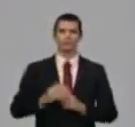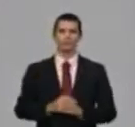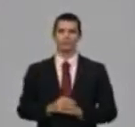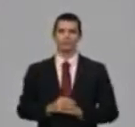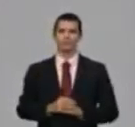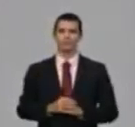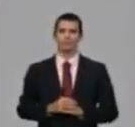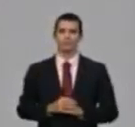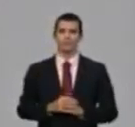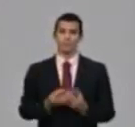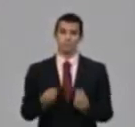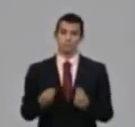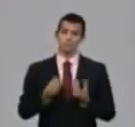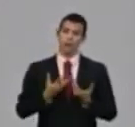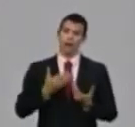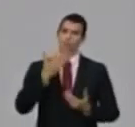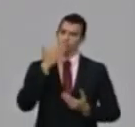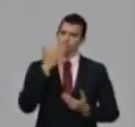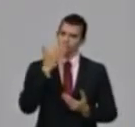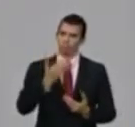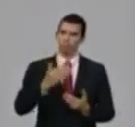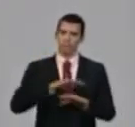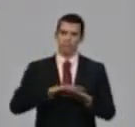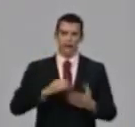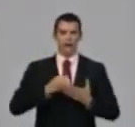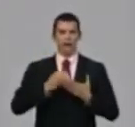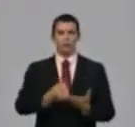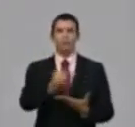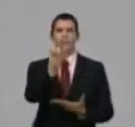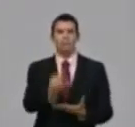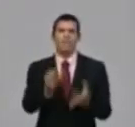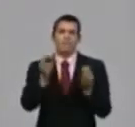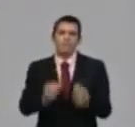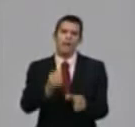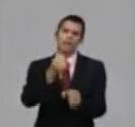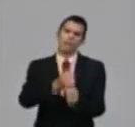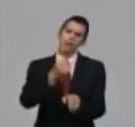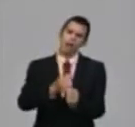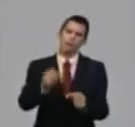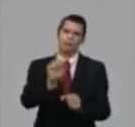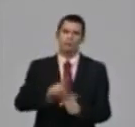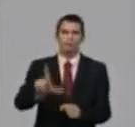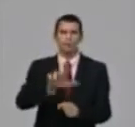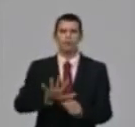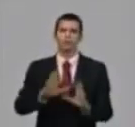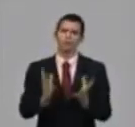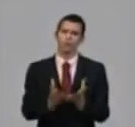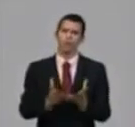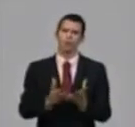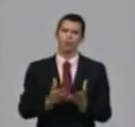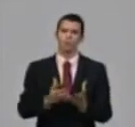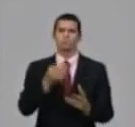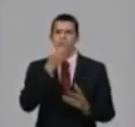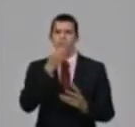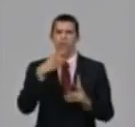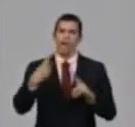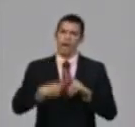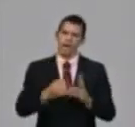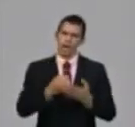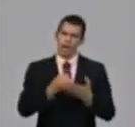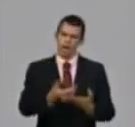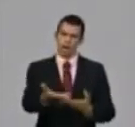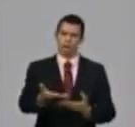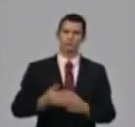elaborar un cuestionario, un compendio de preguntas y respuestas que hemos puesto a disposición del sistema de